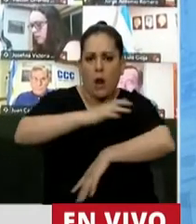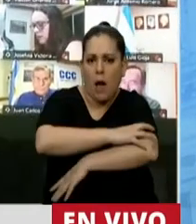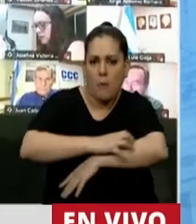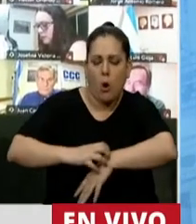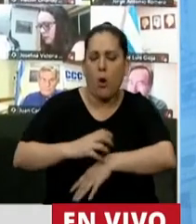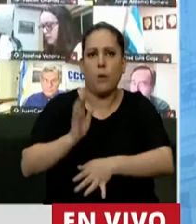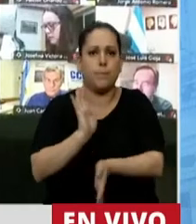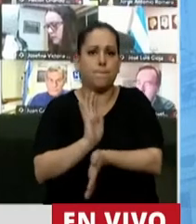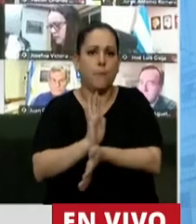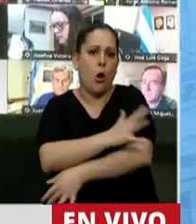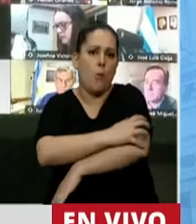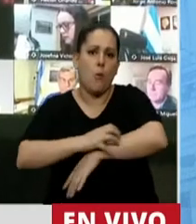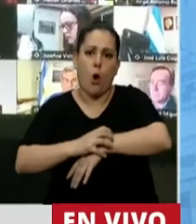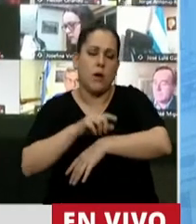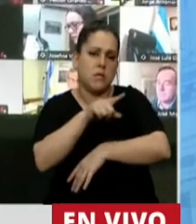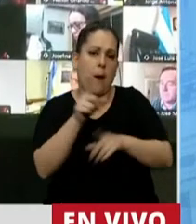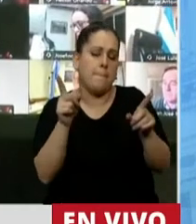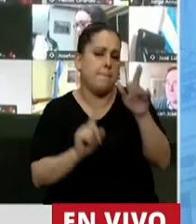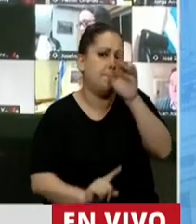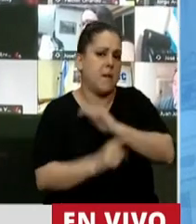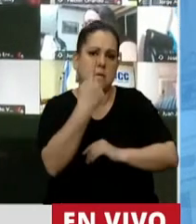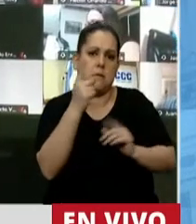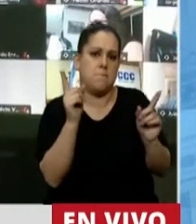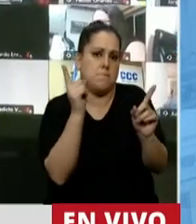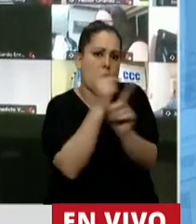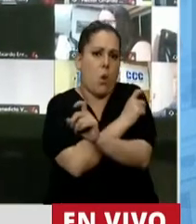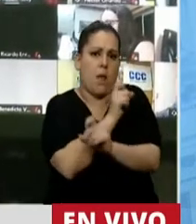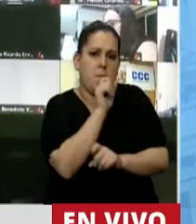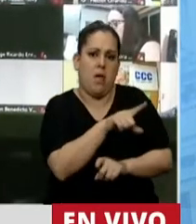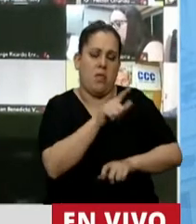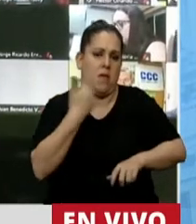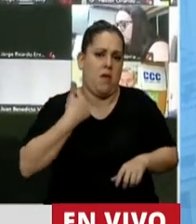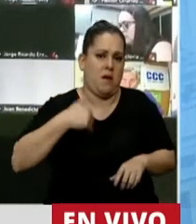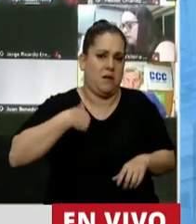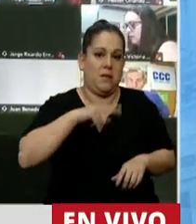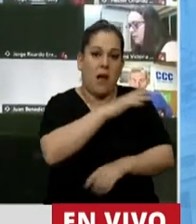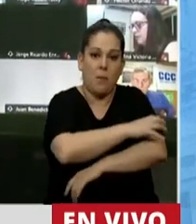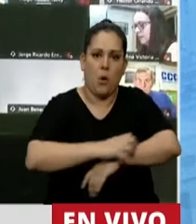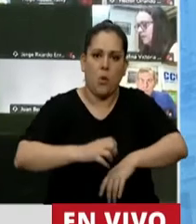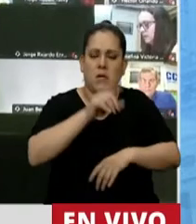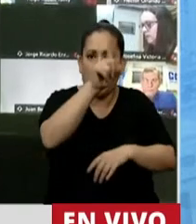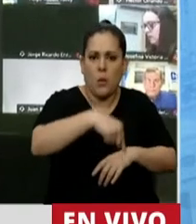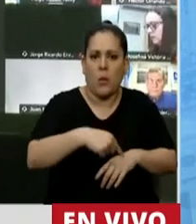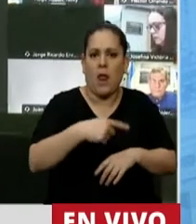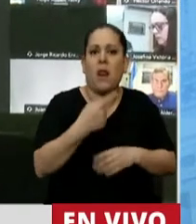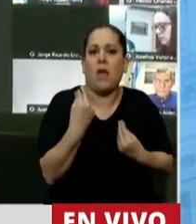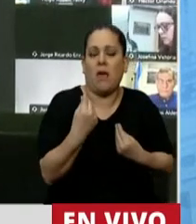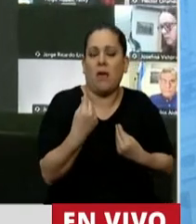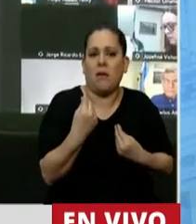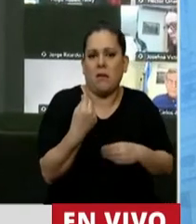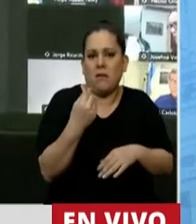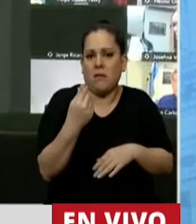que la pobreza es el principal problema estructural que tiene nuestra Nación. Y que la pobreza se radica con generación de empleo.